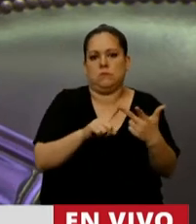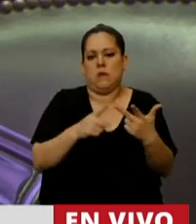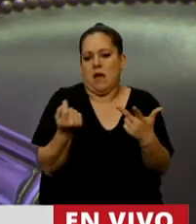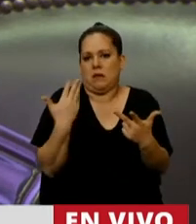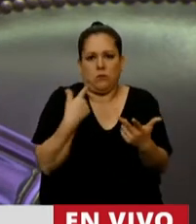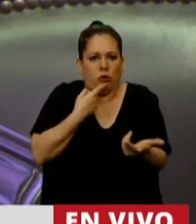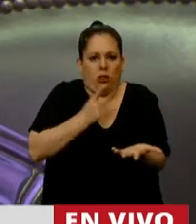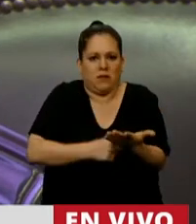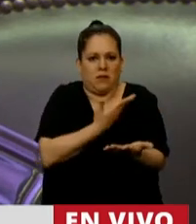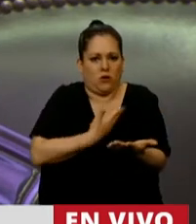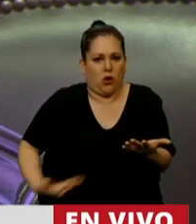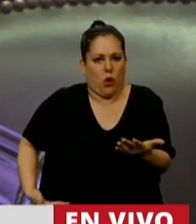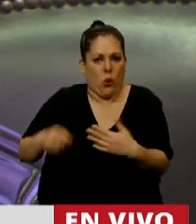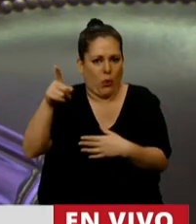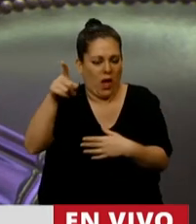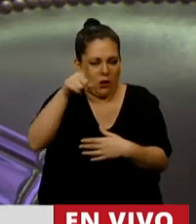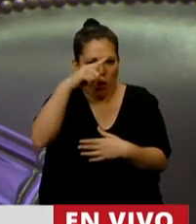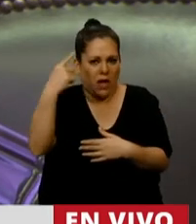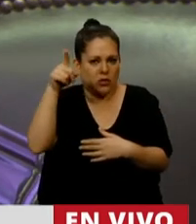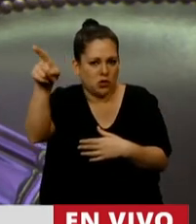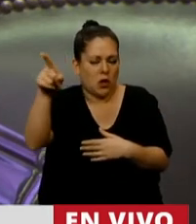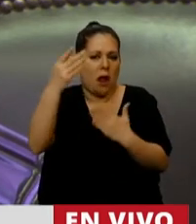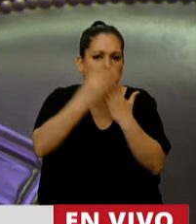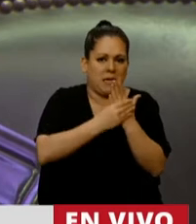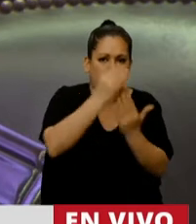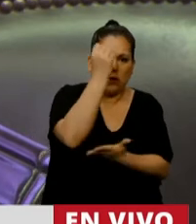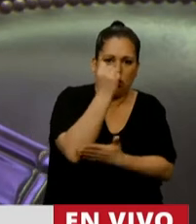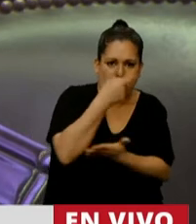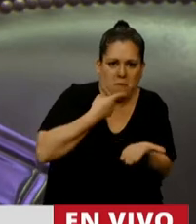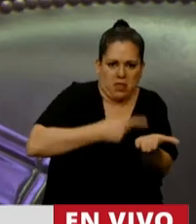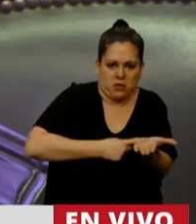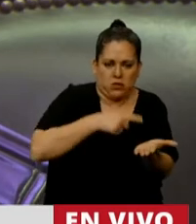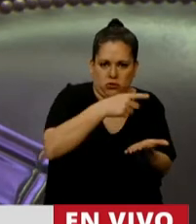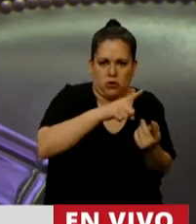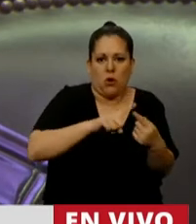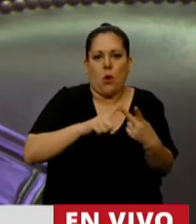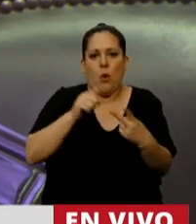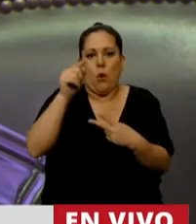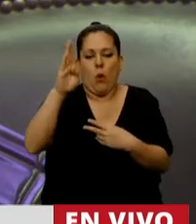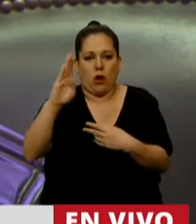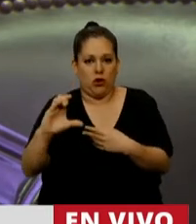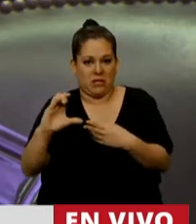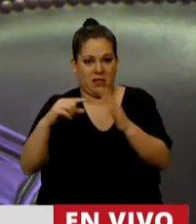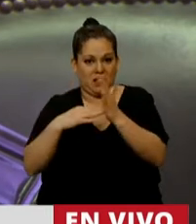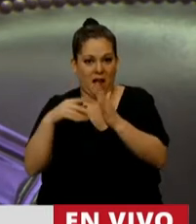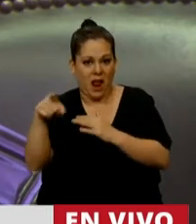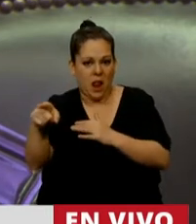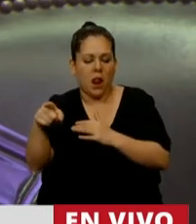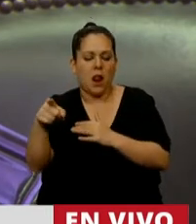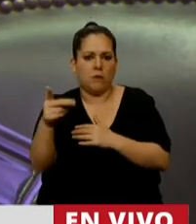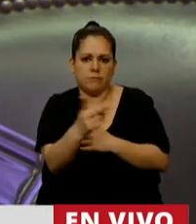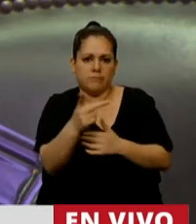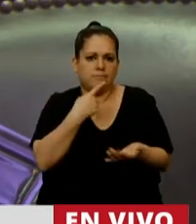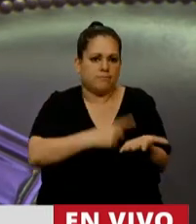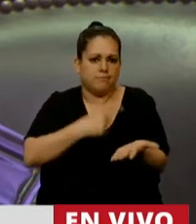por el Gobierno Nacional, tanto el Ministerio de Economía como el Banco Central, no han